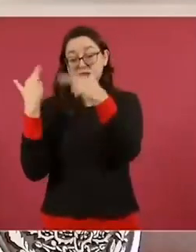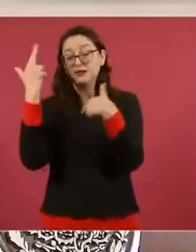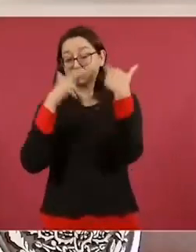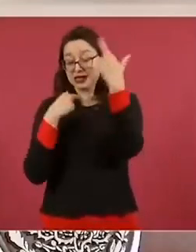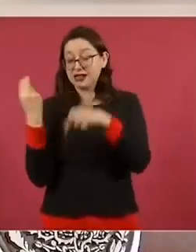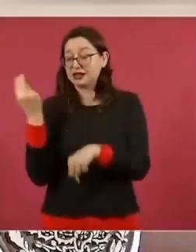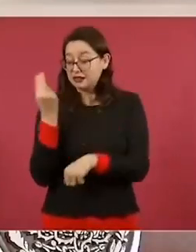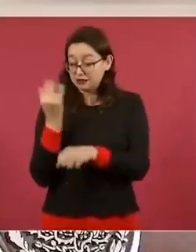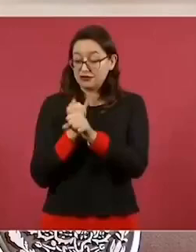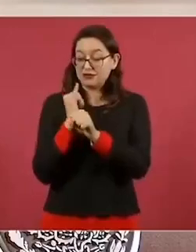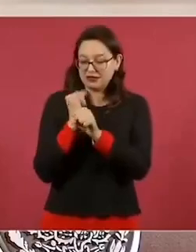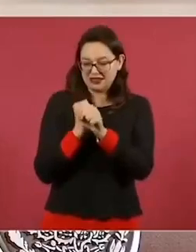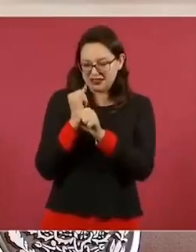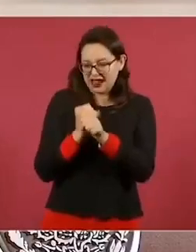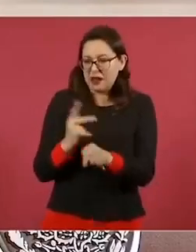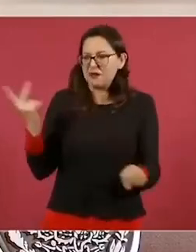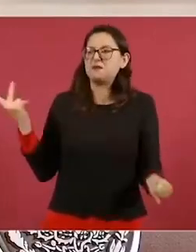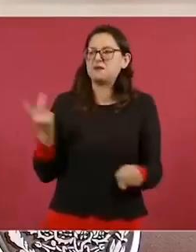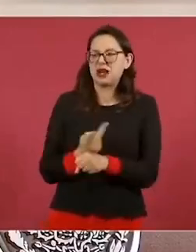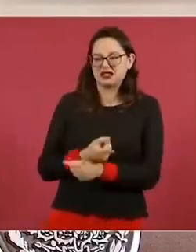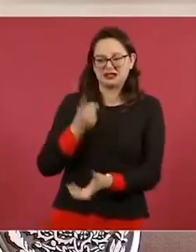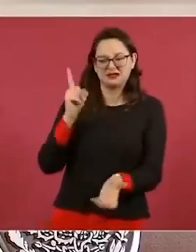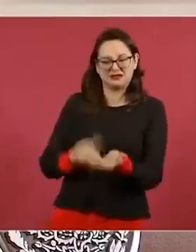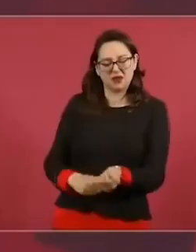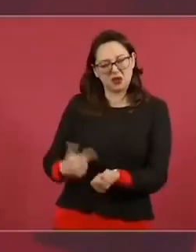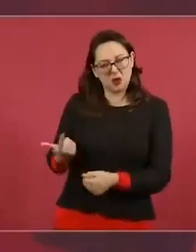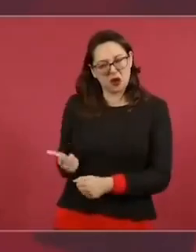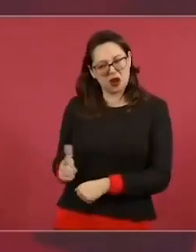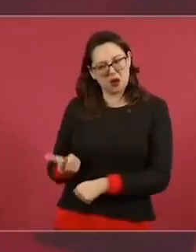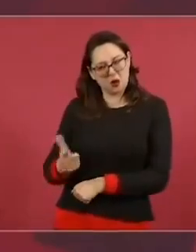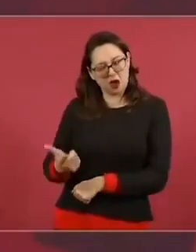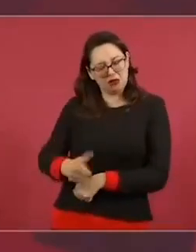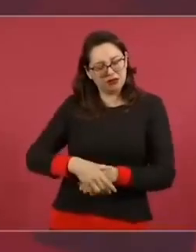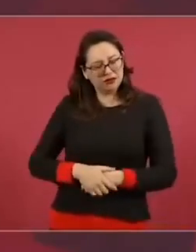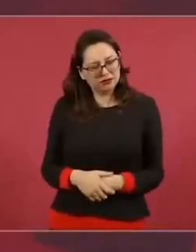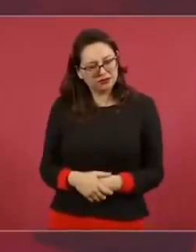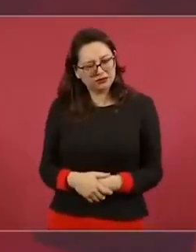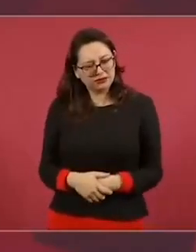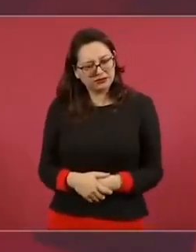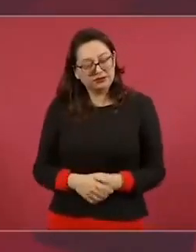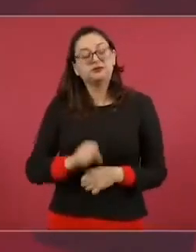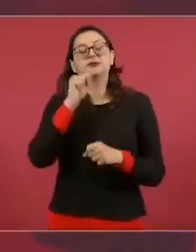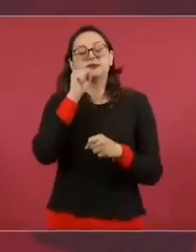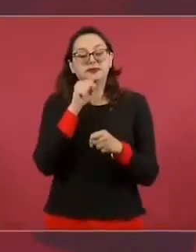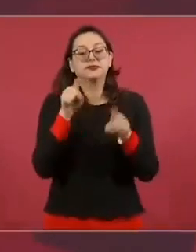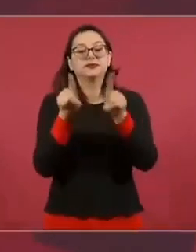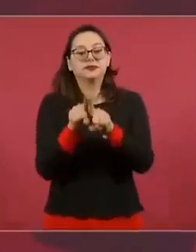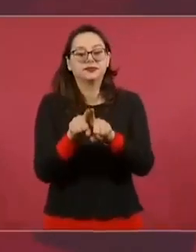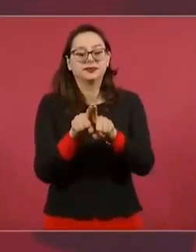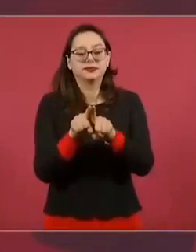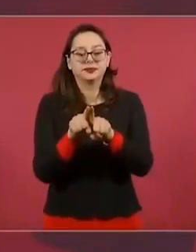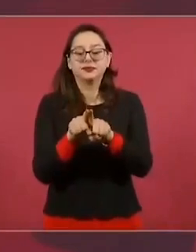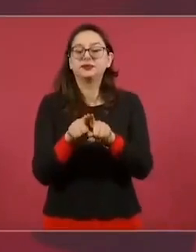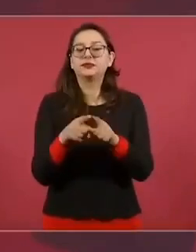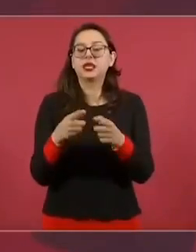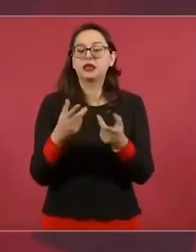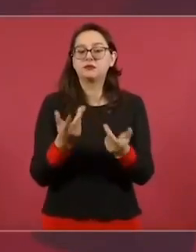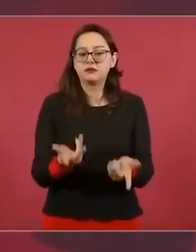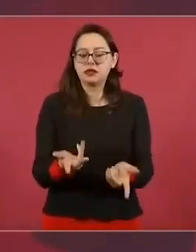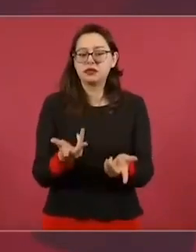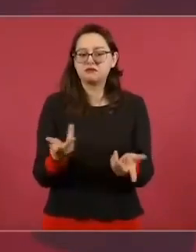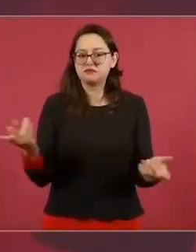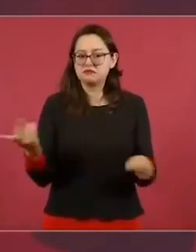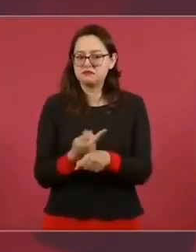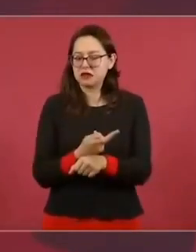y cómo también se fue creando este